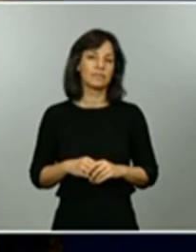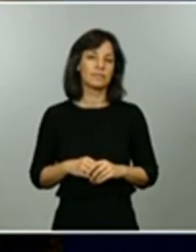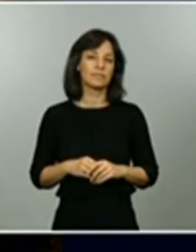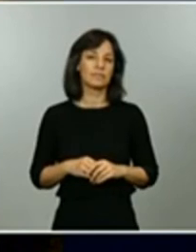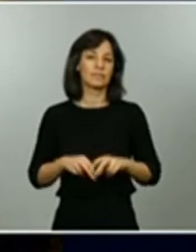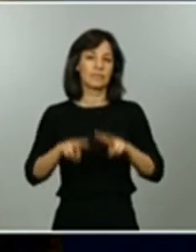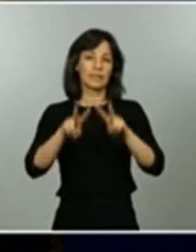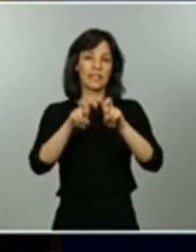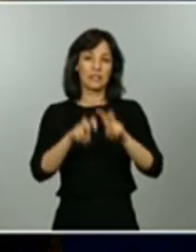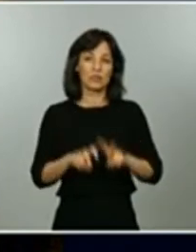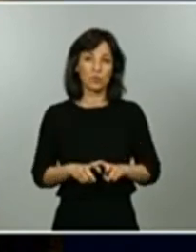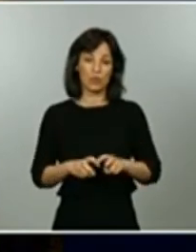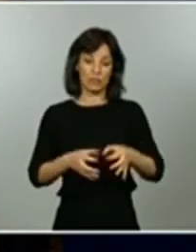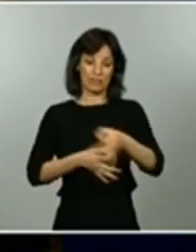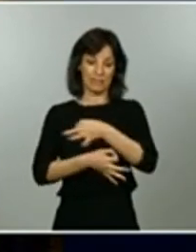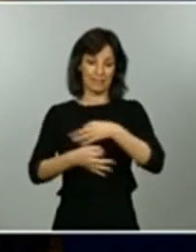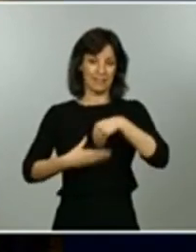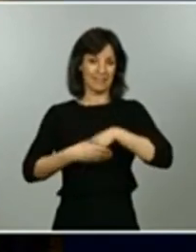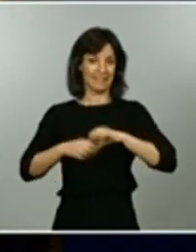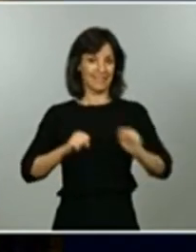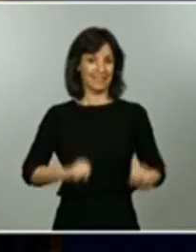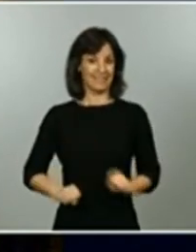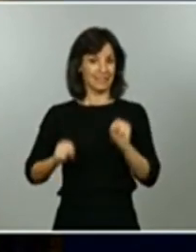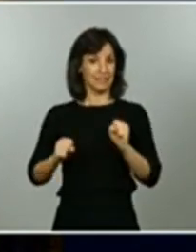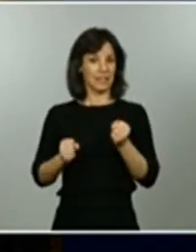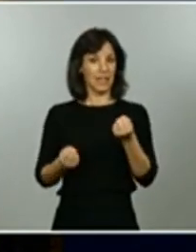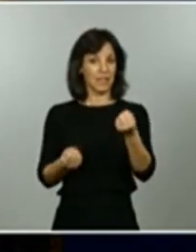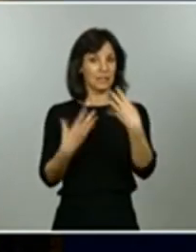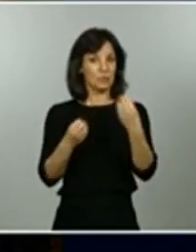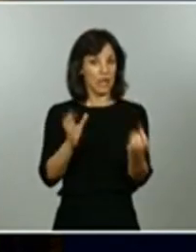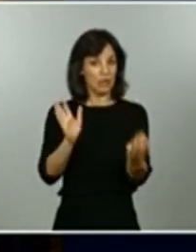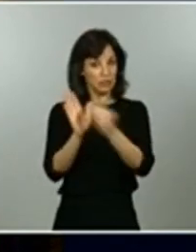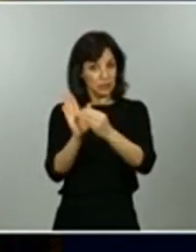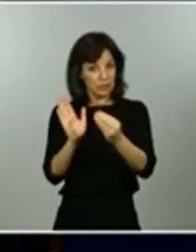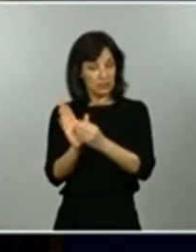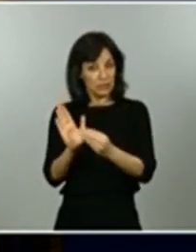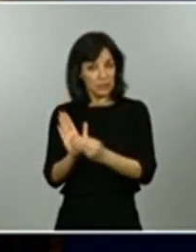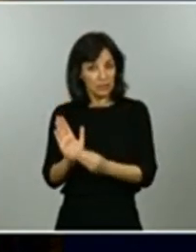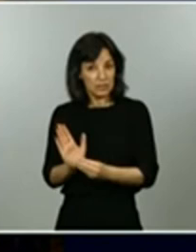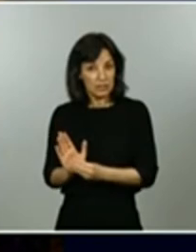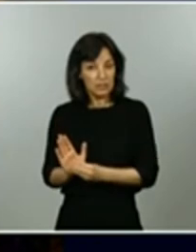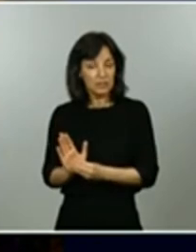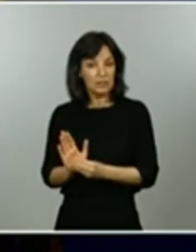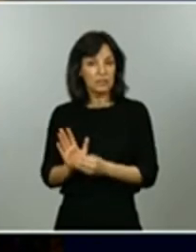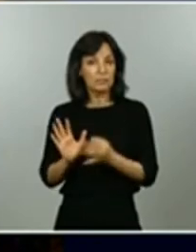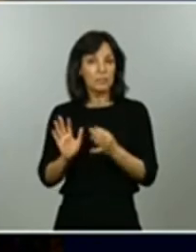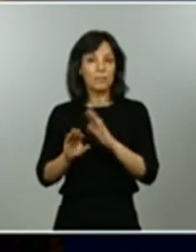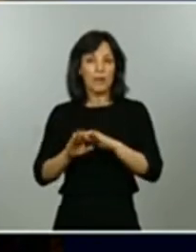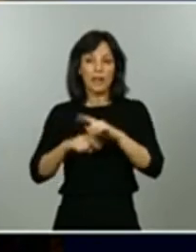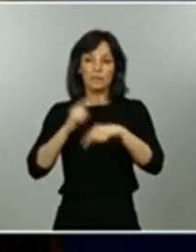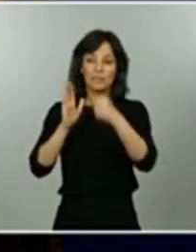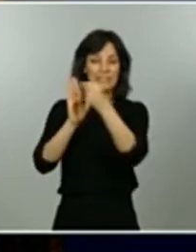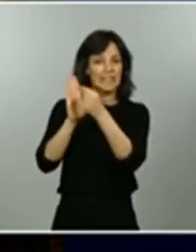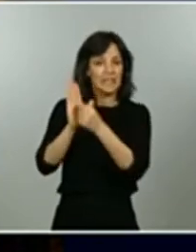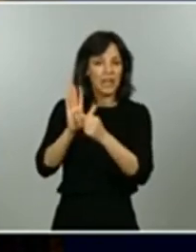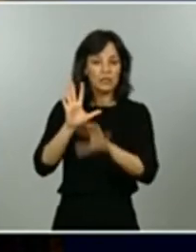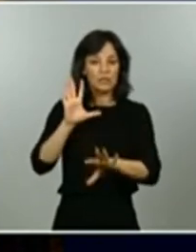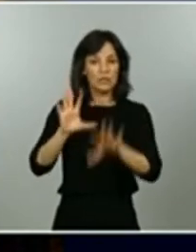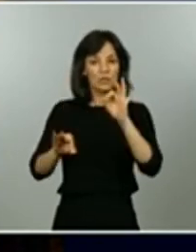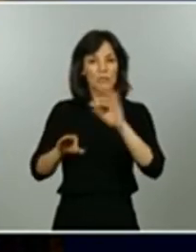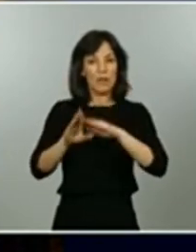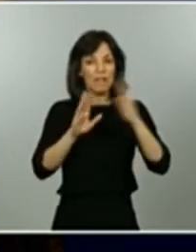prevalencia estos estudios nacional de epidemiología en las consideraciones y en los criterios para la aplicación de futuras fases